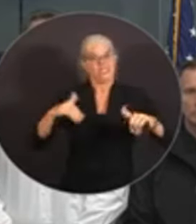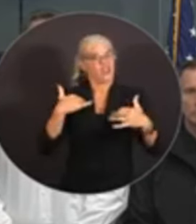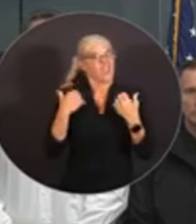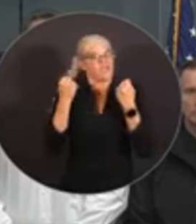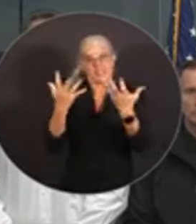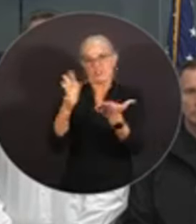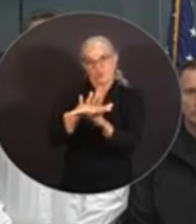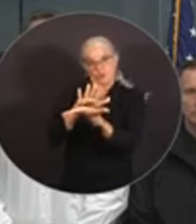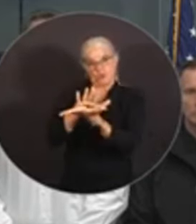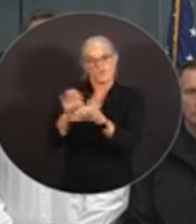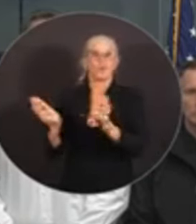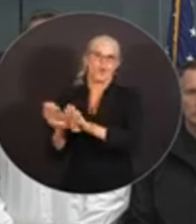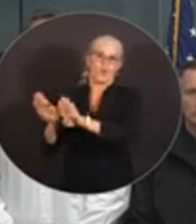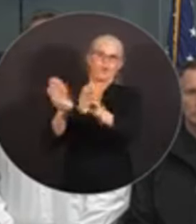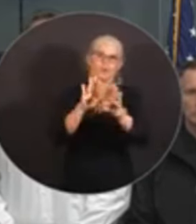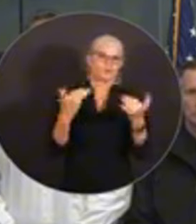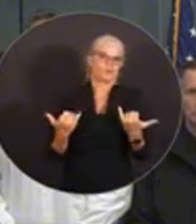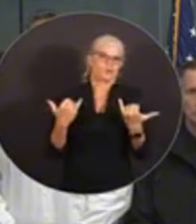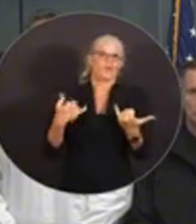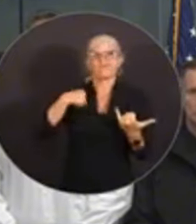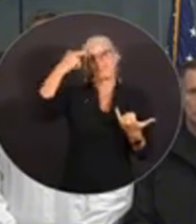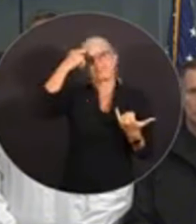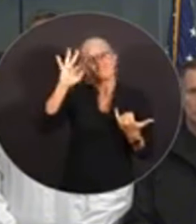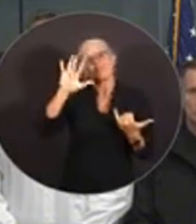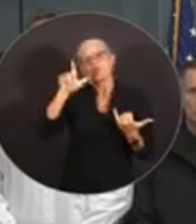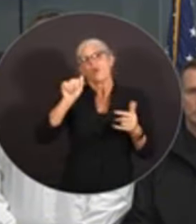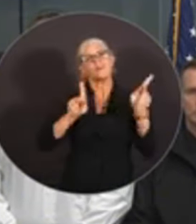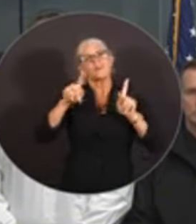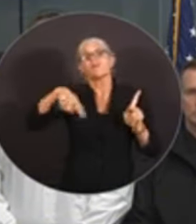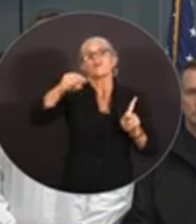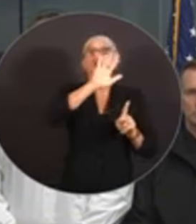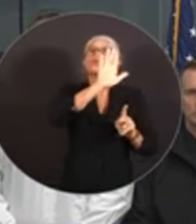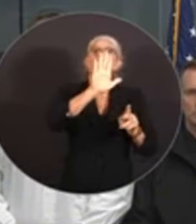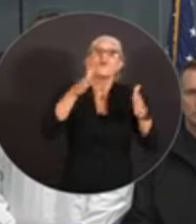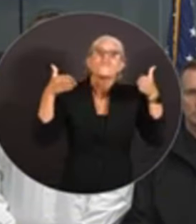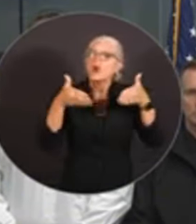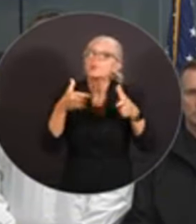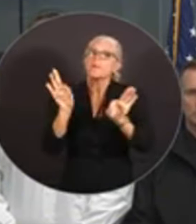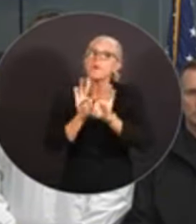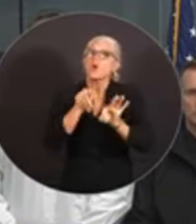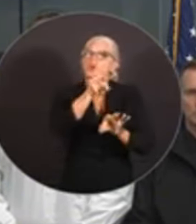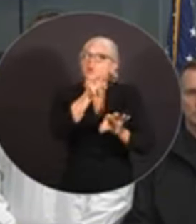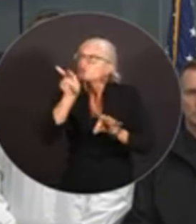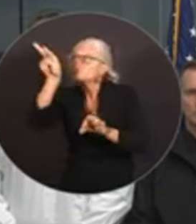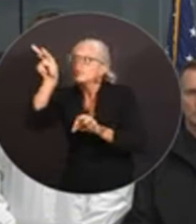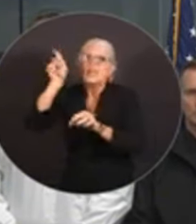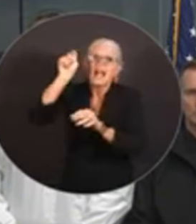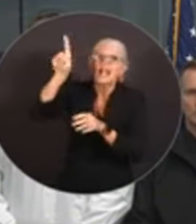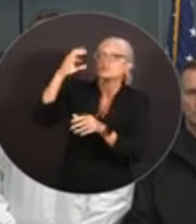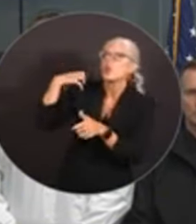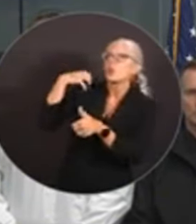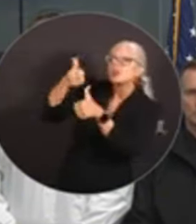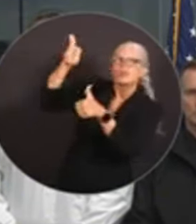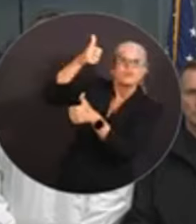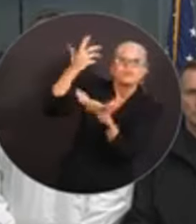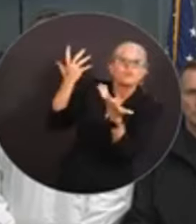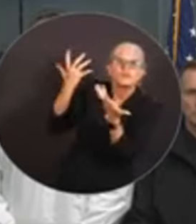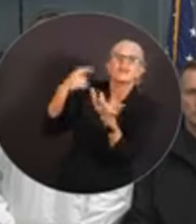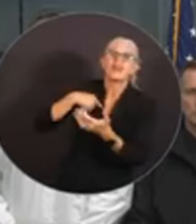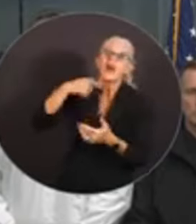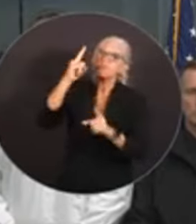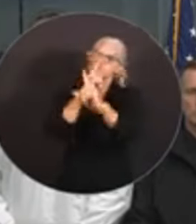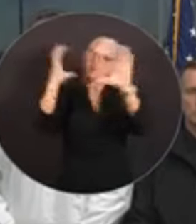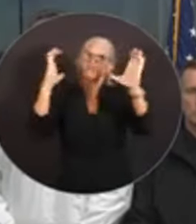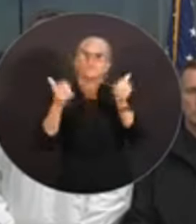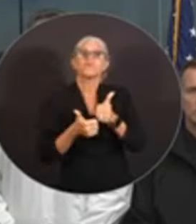Hay muchos cierres de escuelas. A los residentes de Florida estén en contacto con sus zonas locales.